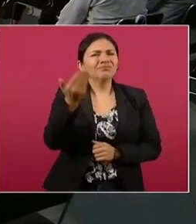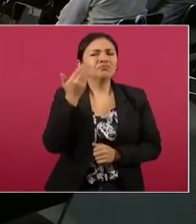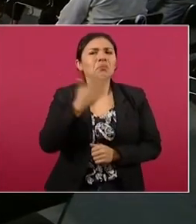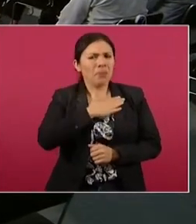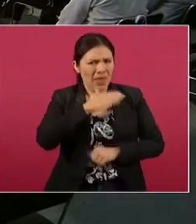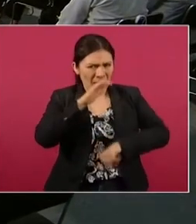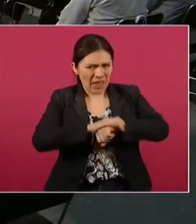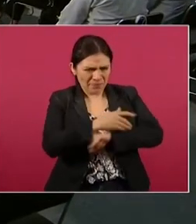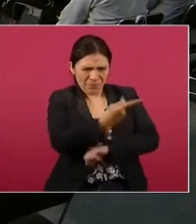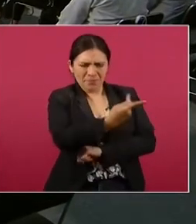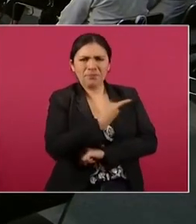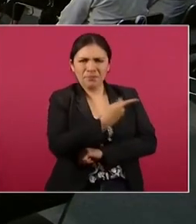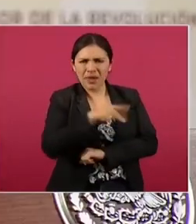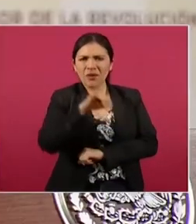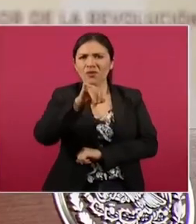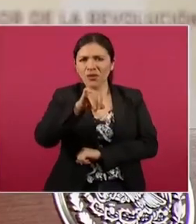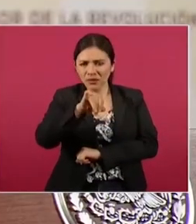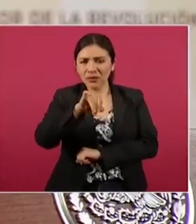amigo.